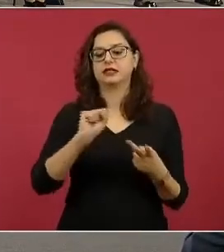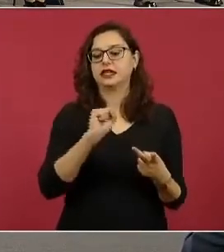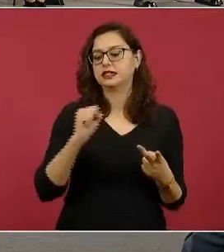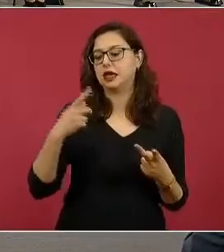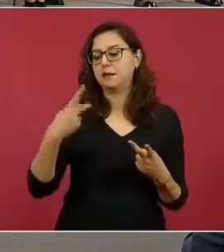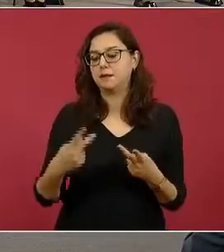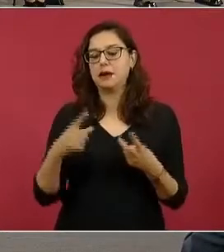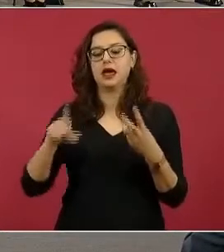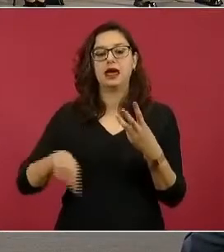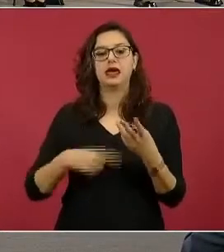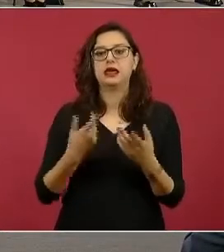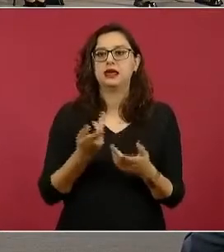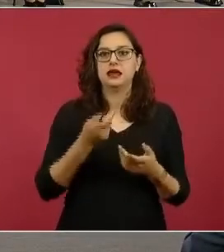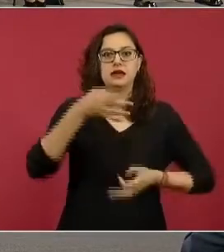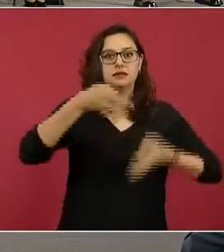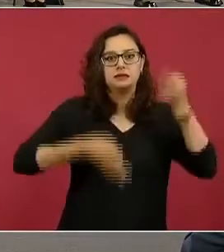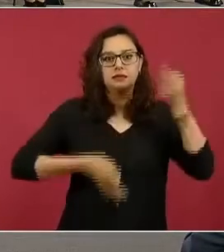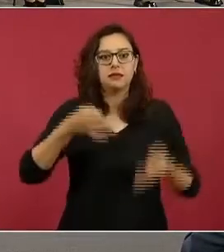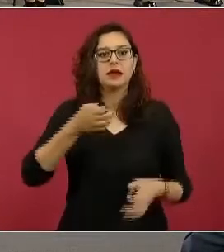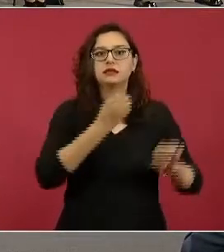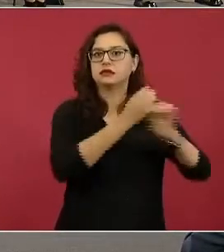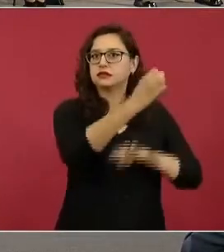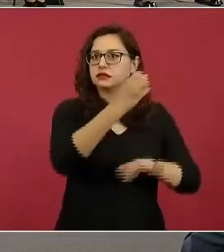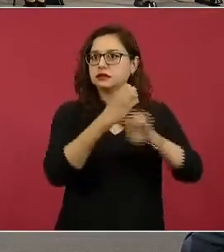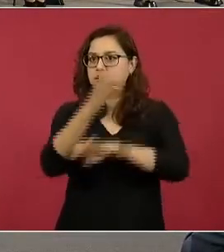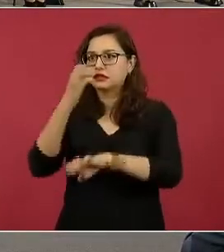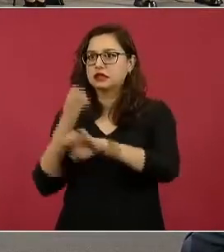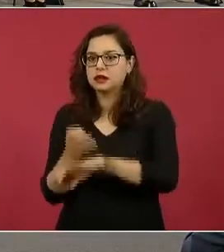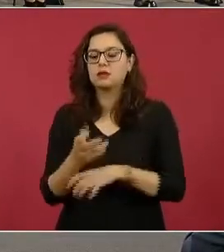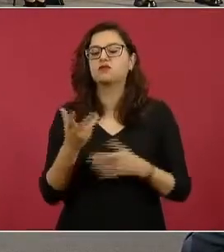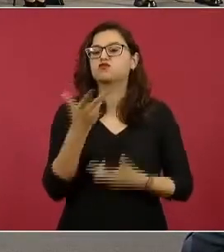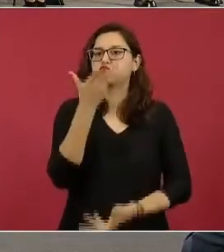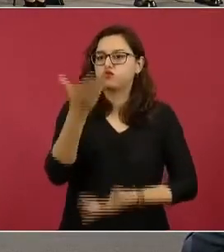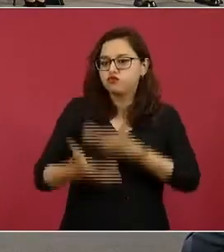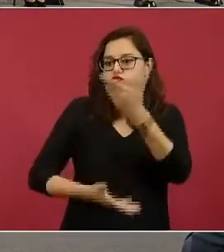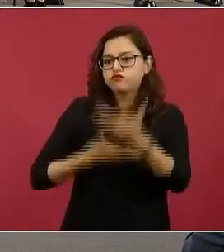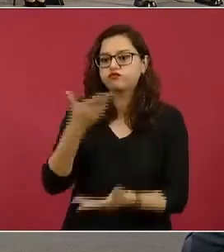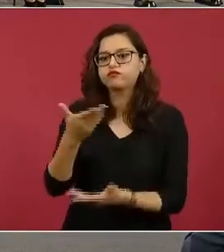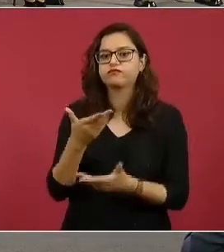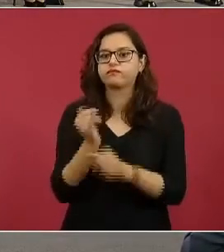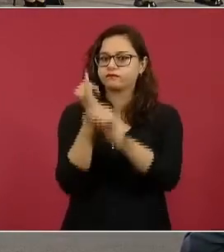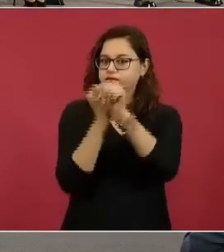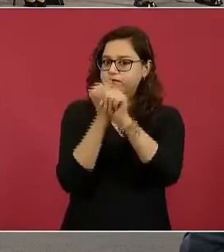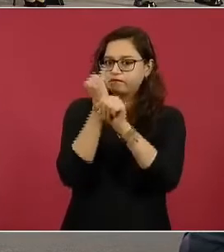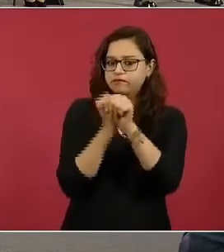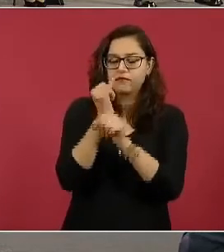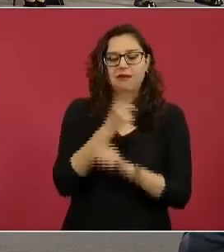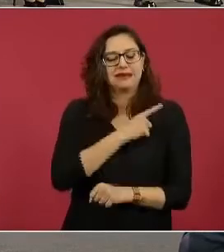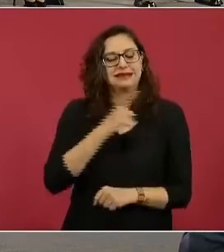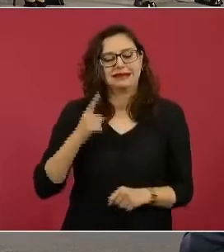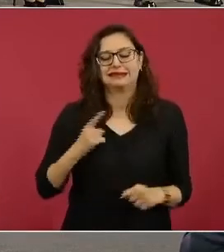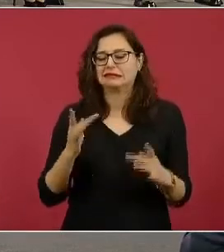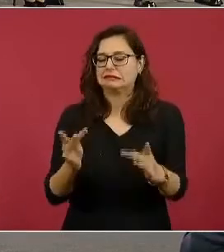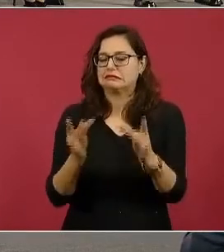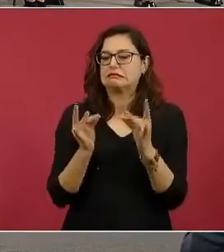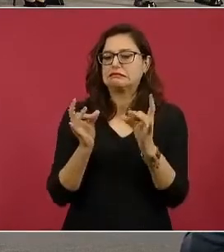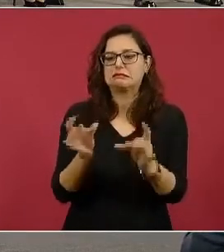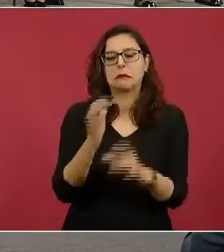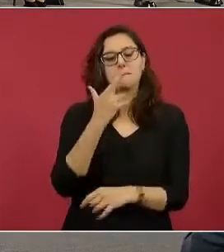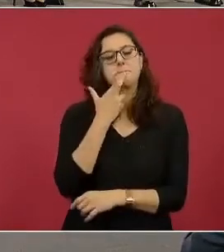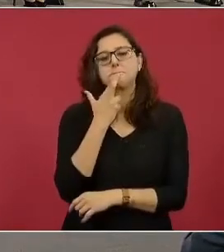Pública a las fiscalías. Es importante seguir fortaleciendo los servicios periciales y también así nos los han